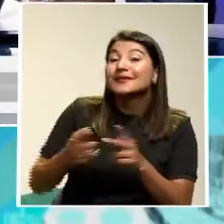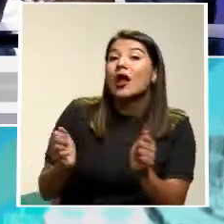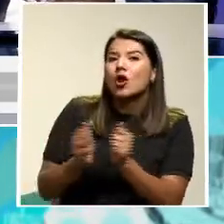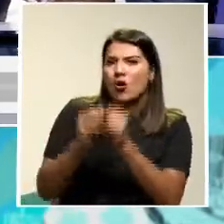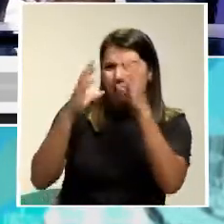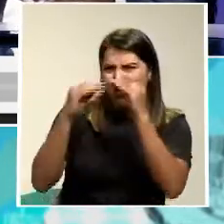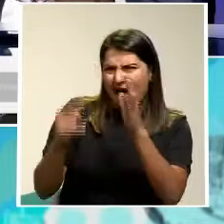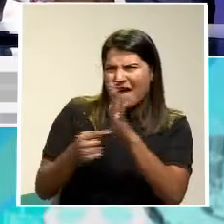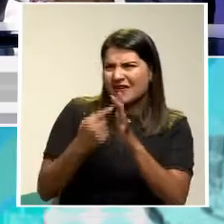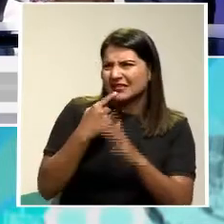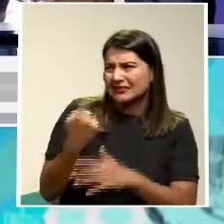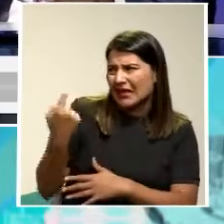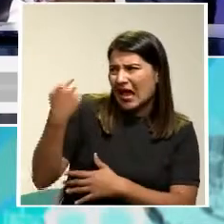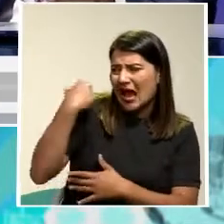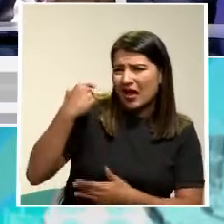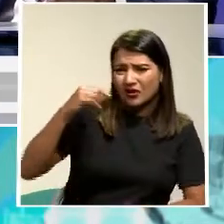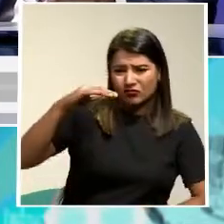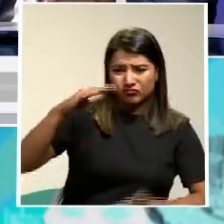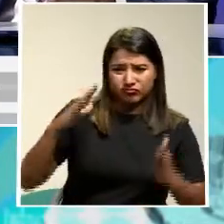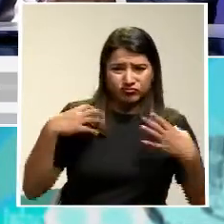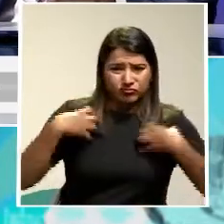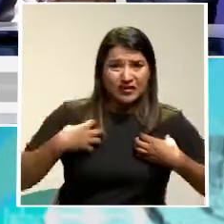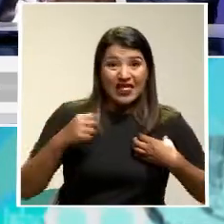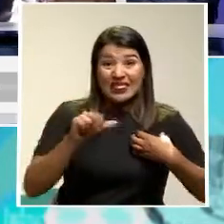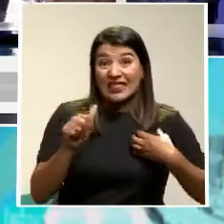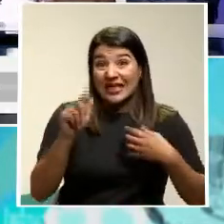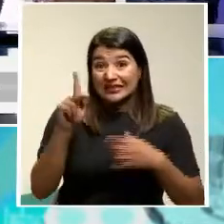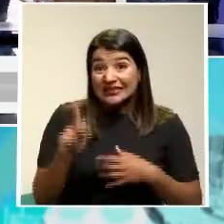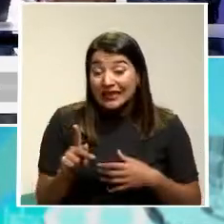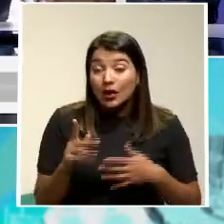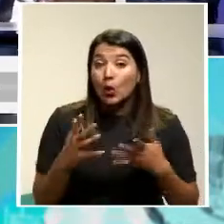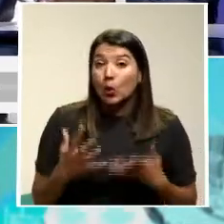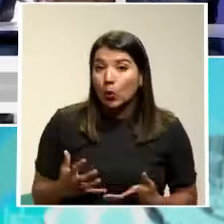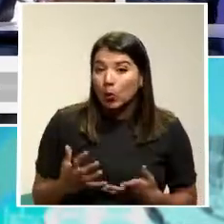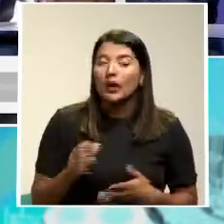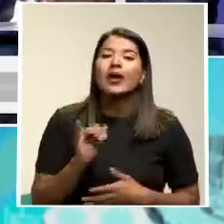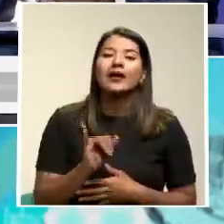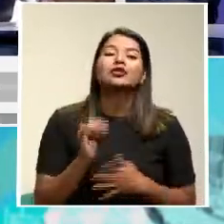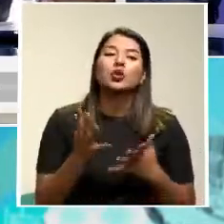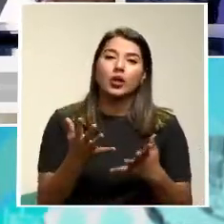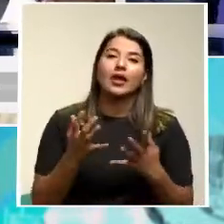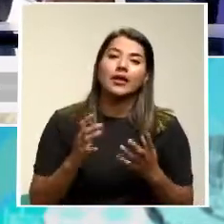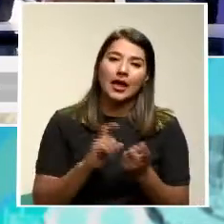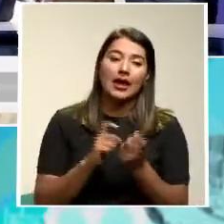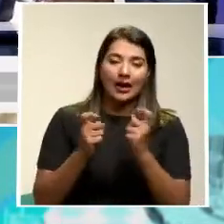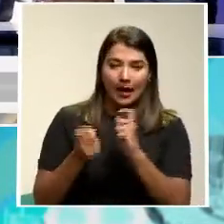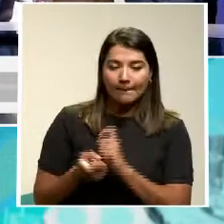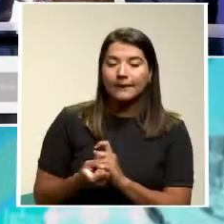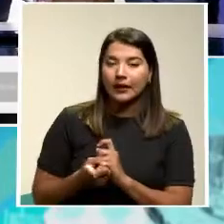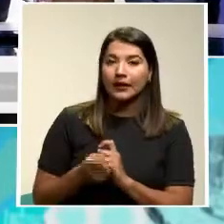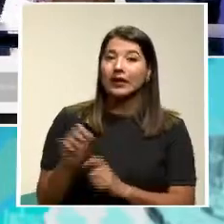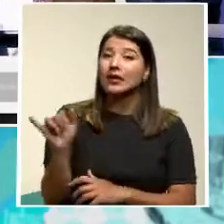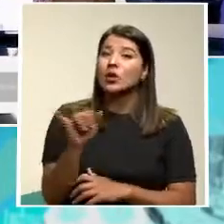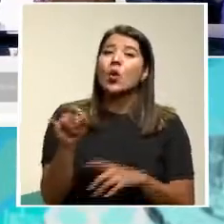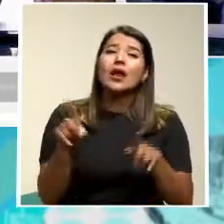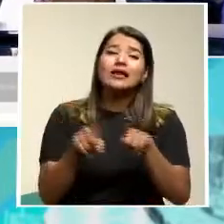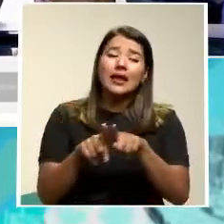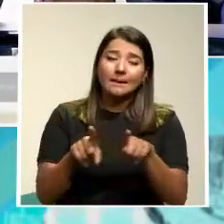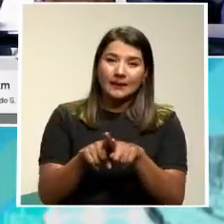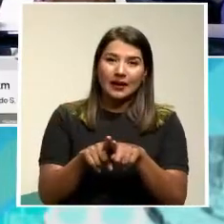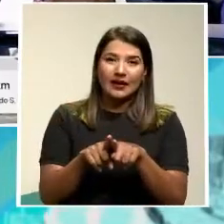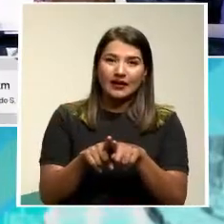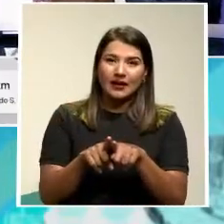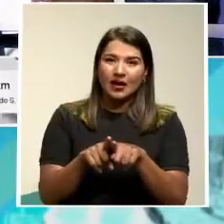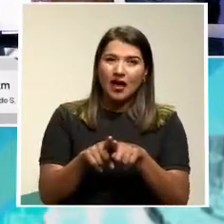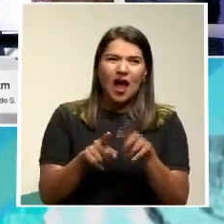kilos En sus espaldas Más de 10 kilos Eso era uno de los alegatos Que querían variar Con la empresa Entre muchos Como también La diferenciación